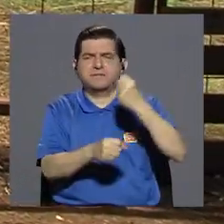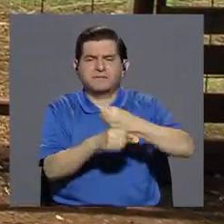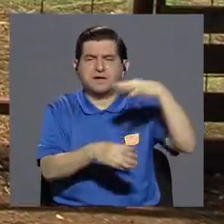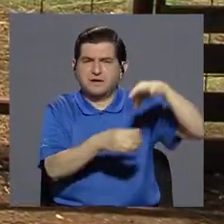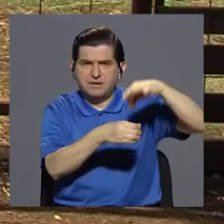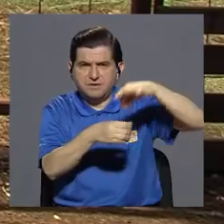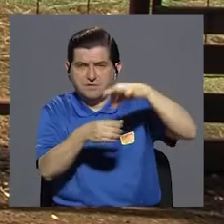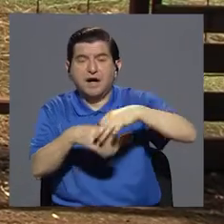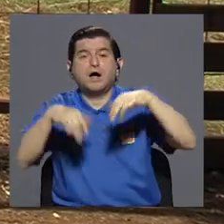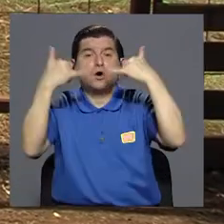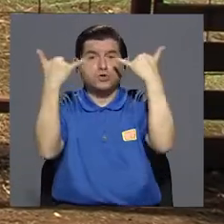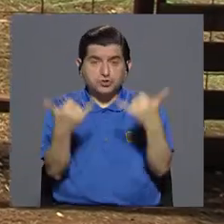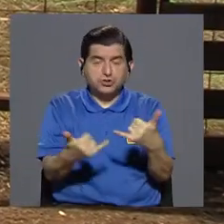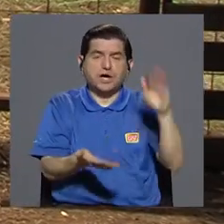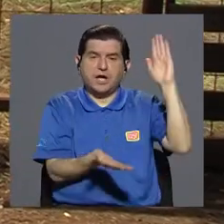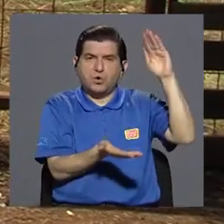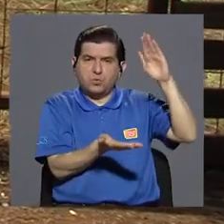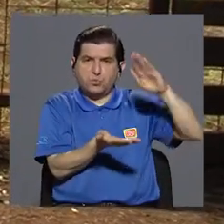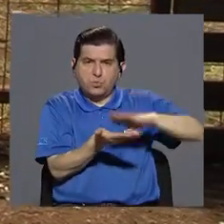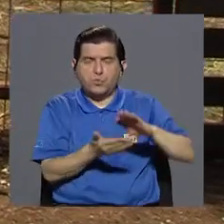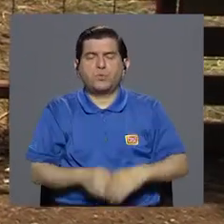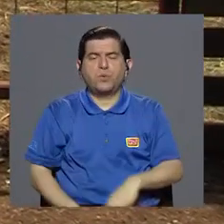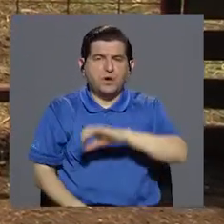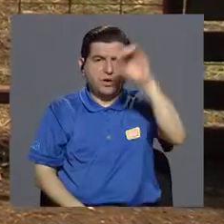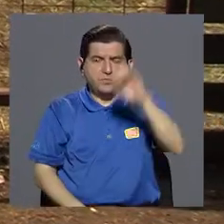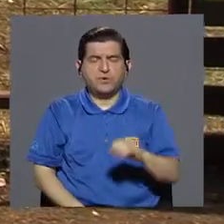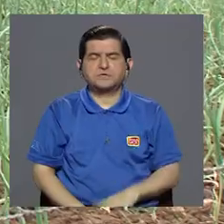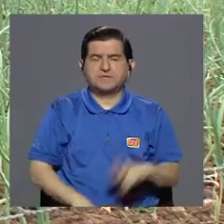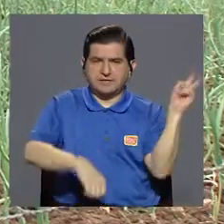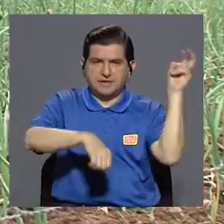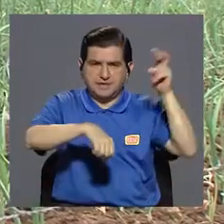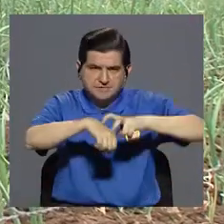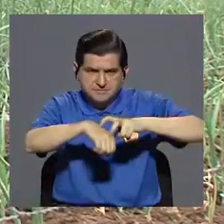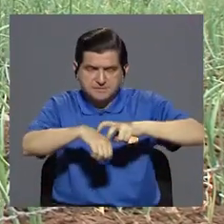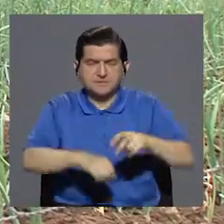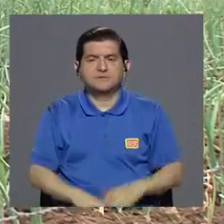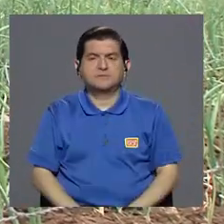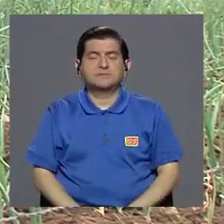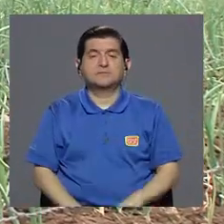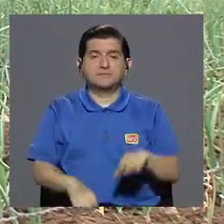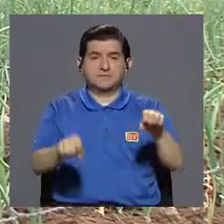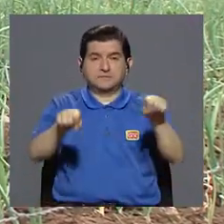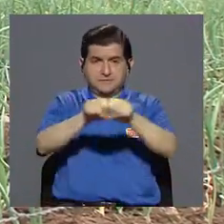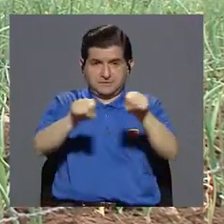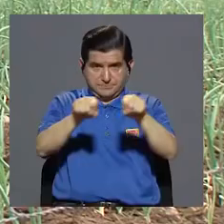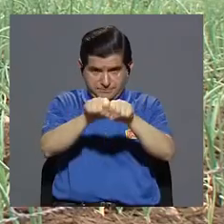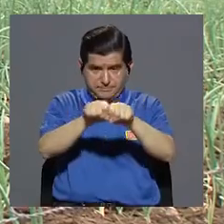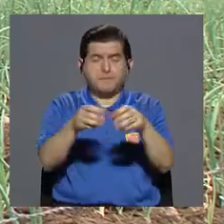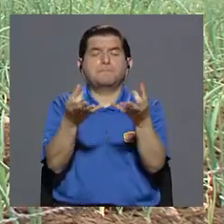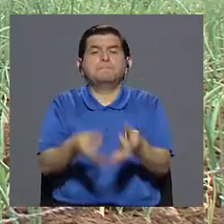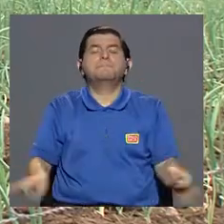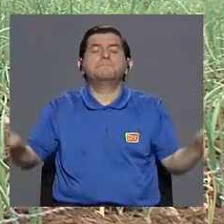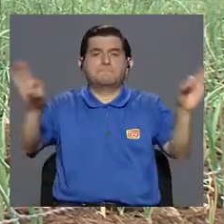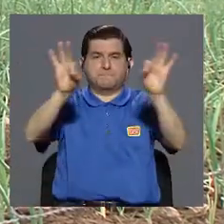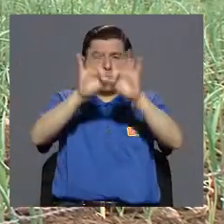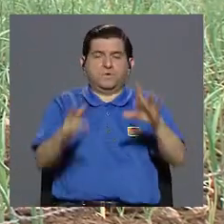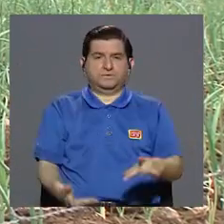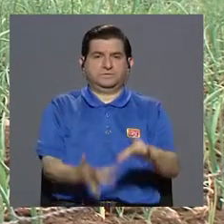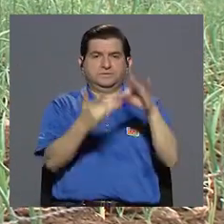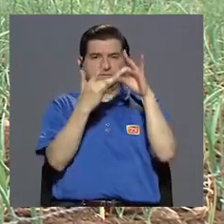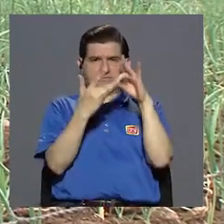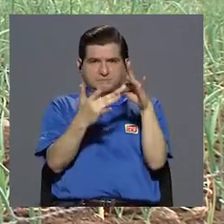trabajo agrícola, ya eso reduce muchísimo la probabilidad de ser mordido. Entonces, el uso de calzado es algo muy importante y